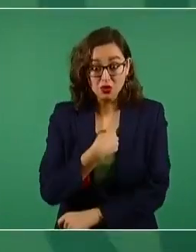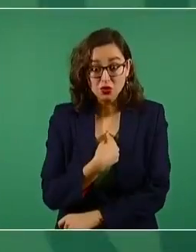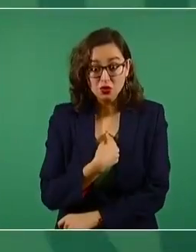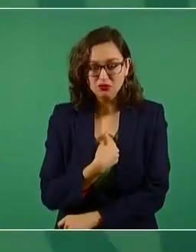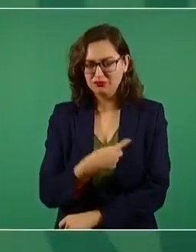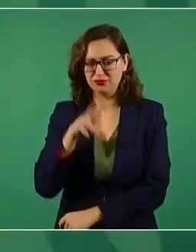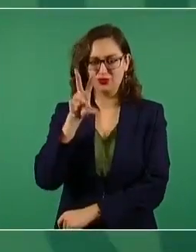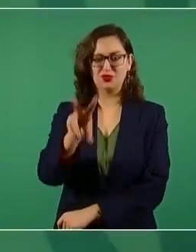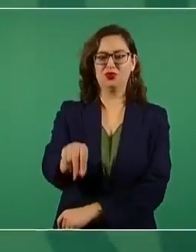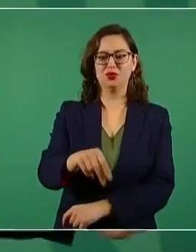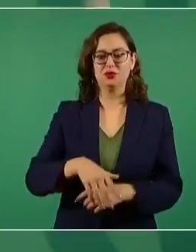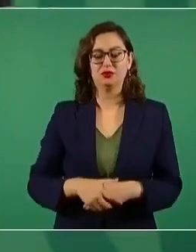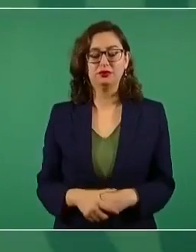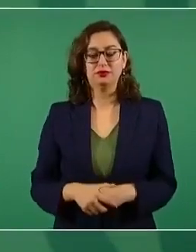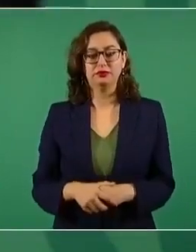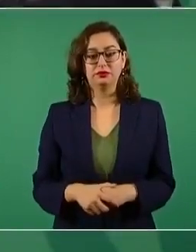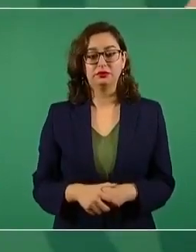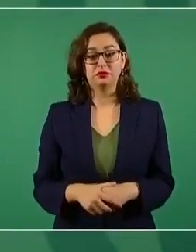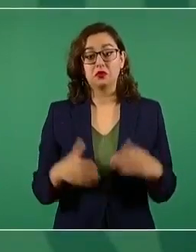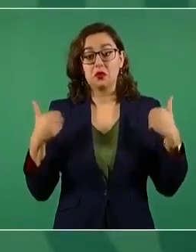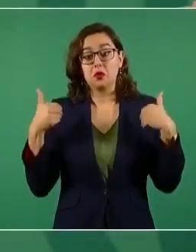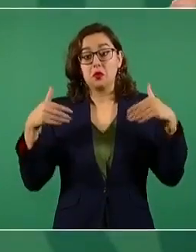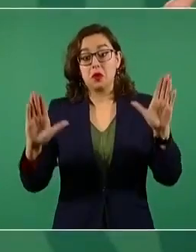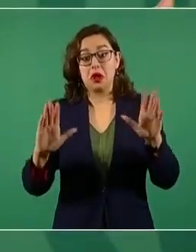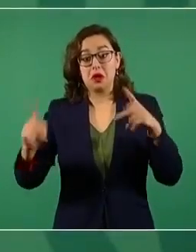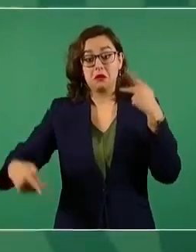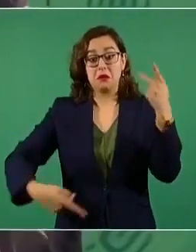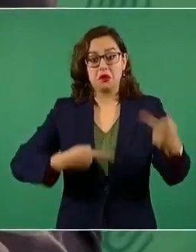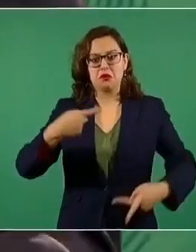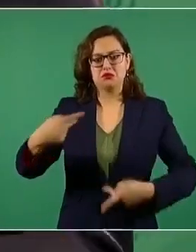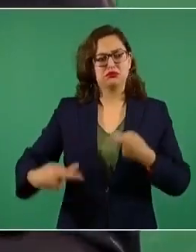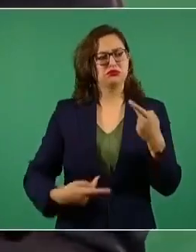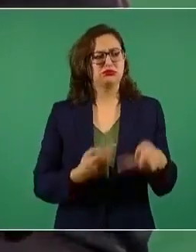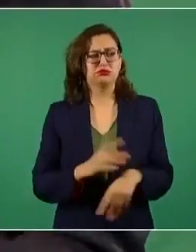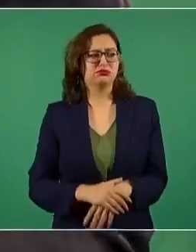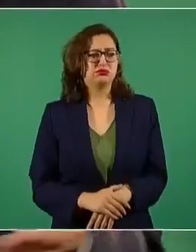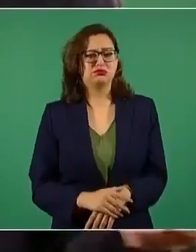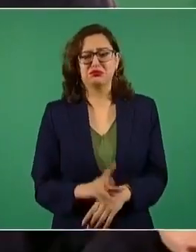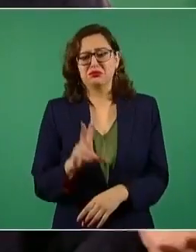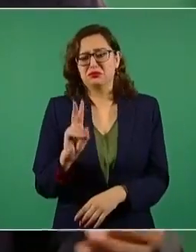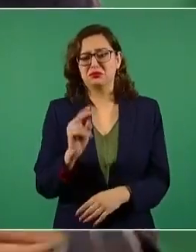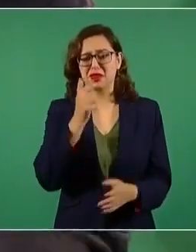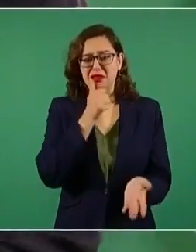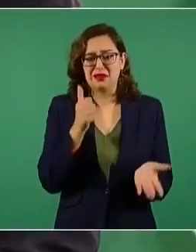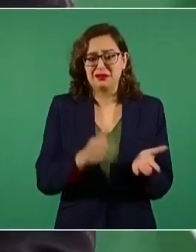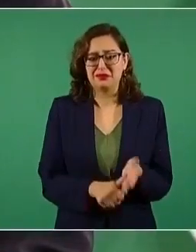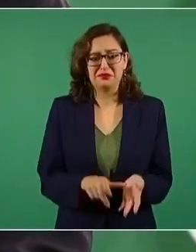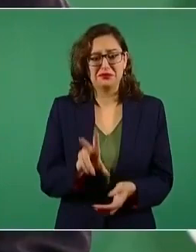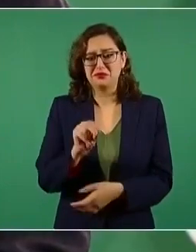Si me hubiesen consultado, hubiese dicho no, somos libres,